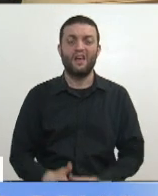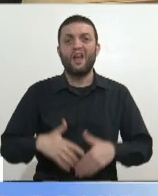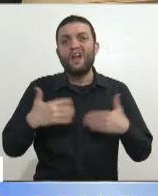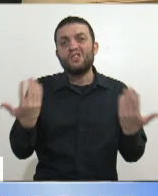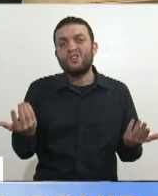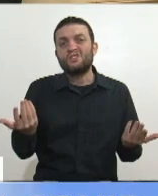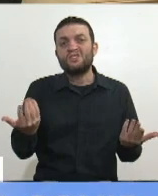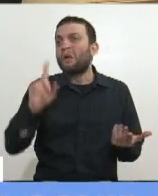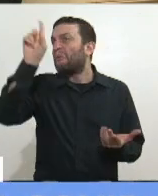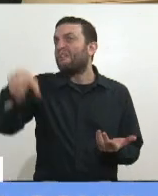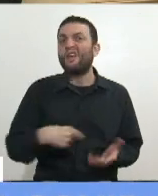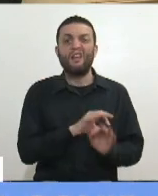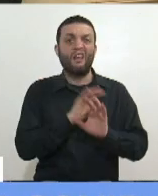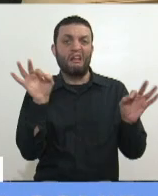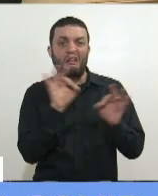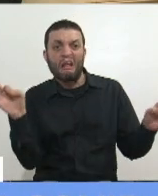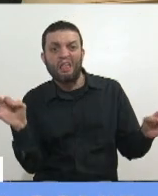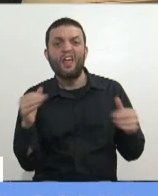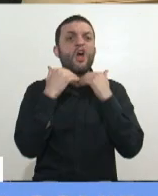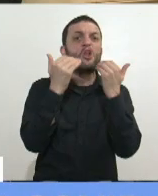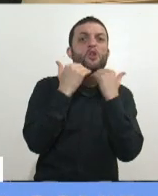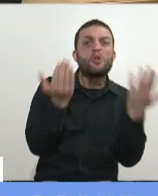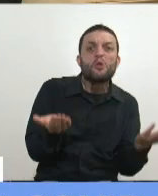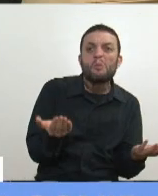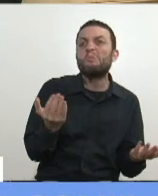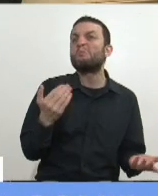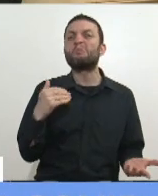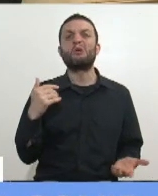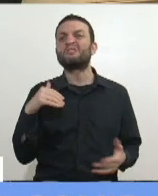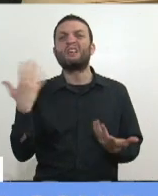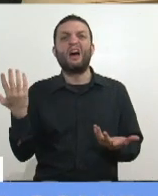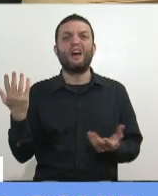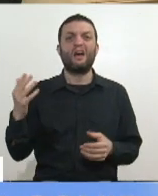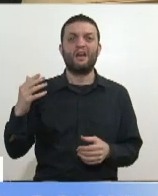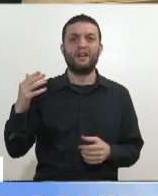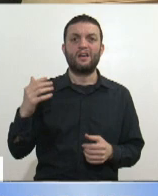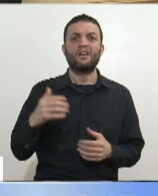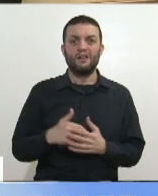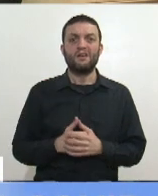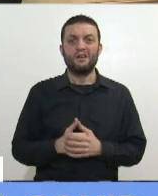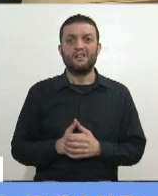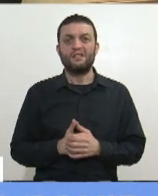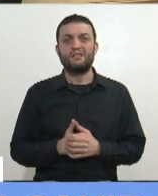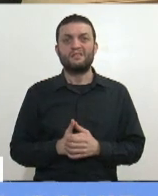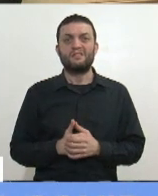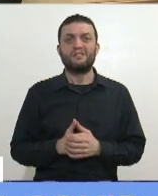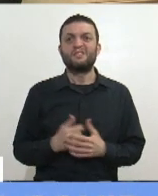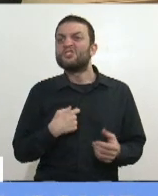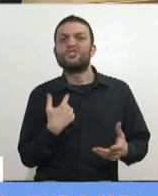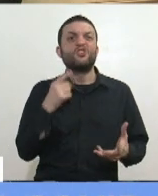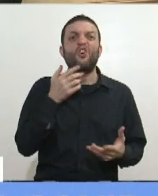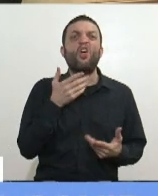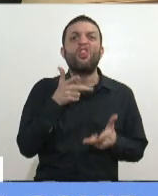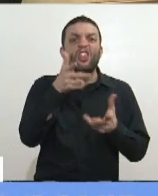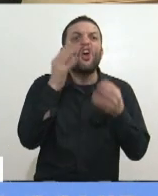Cuando no importa qué diga o qué haga. Entonces, se acabó la